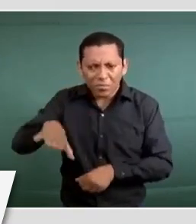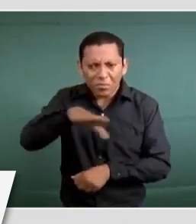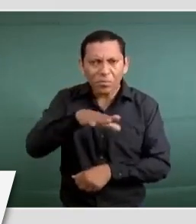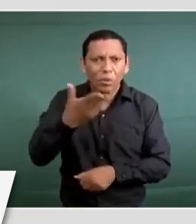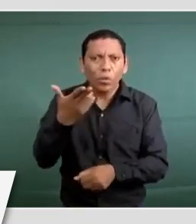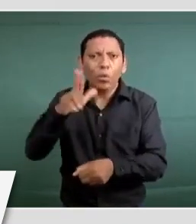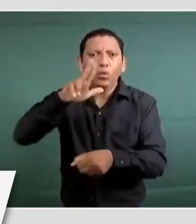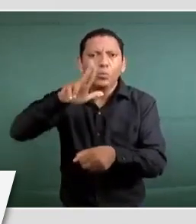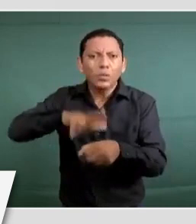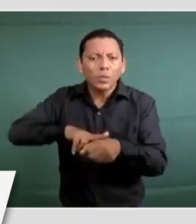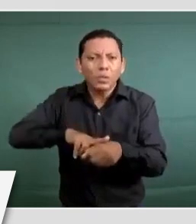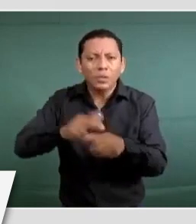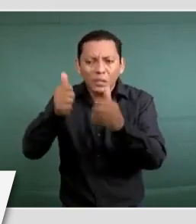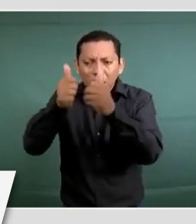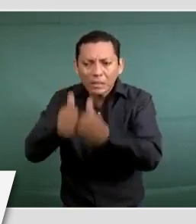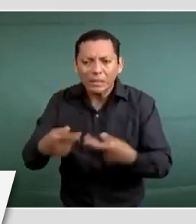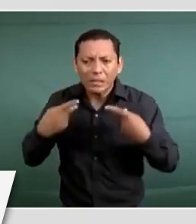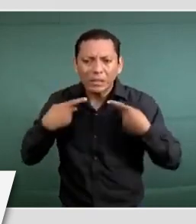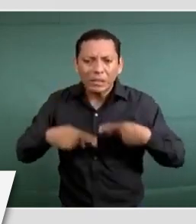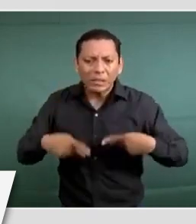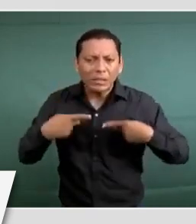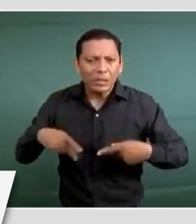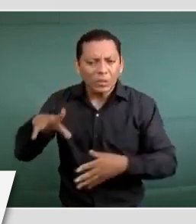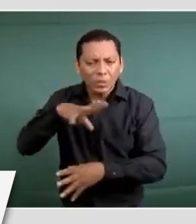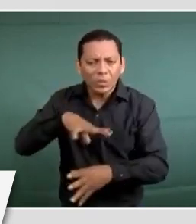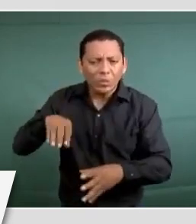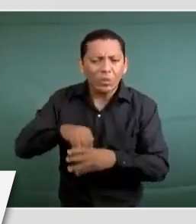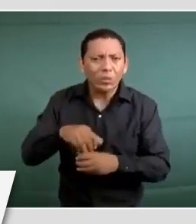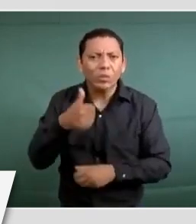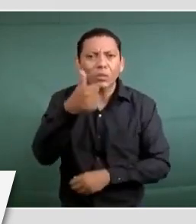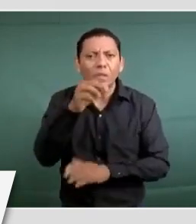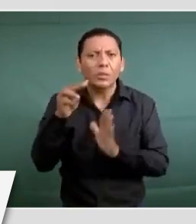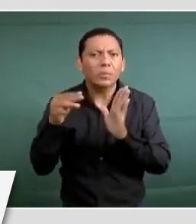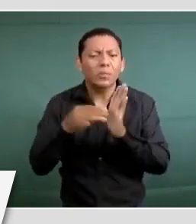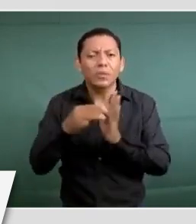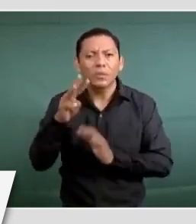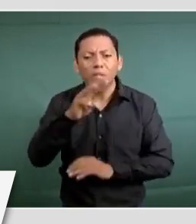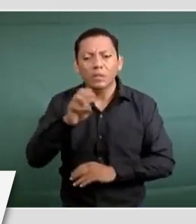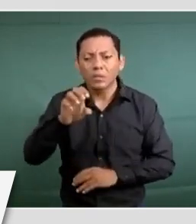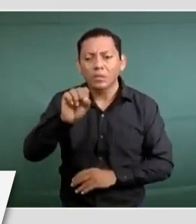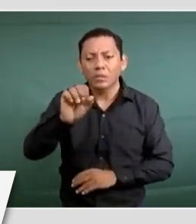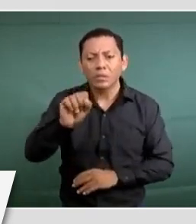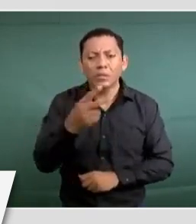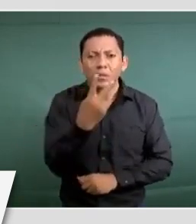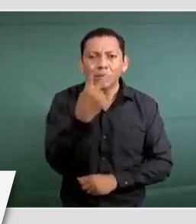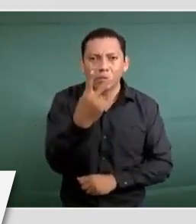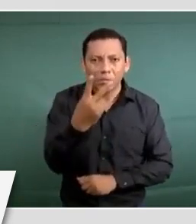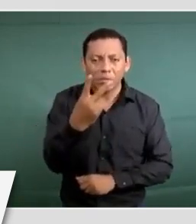Hospitalizados en general, seis mil 362.